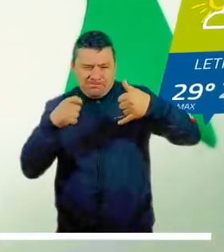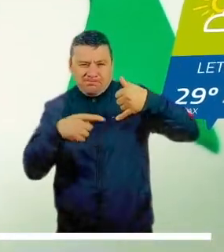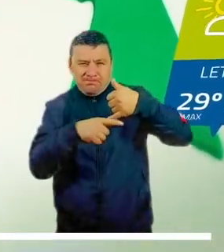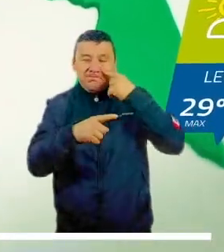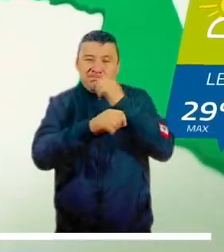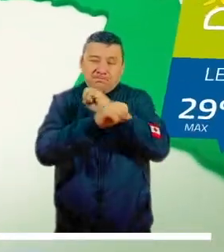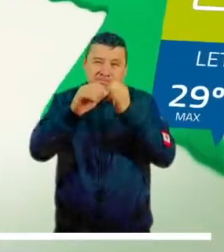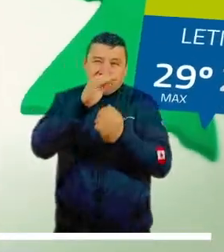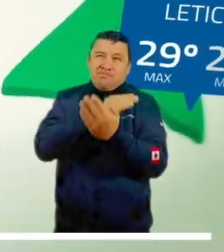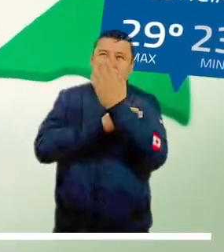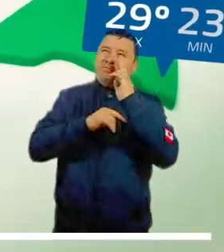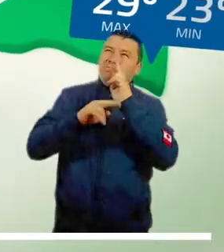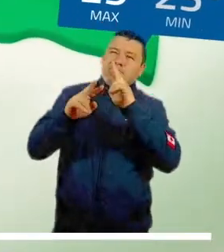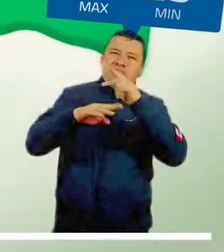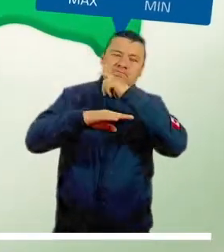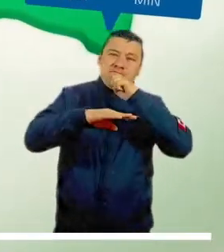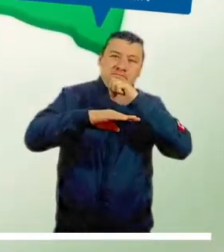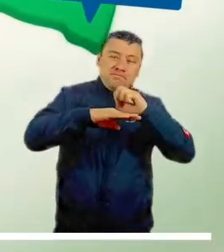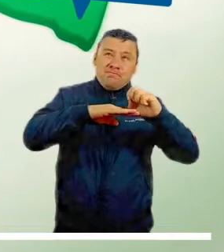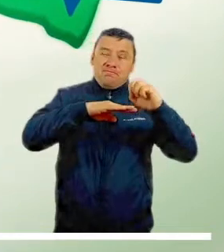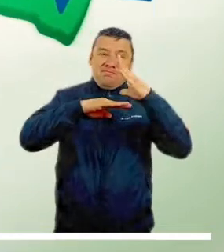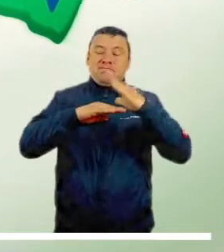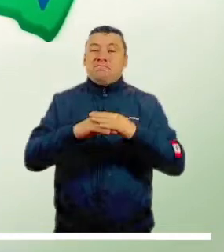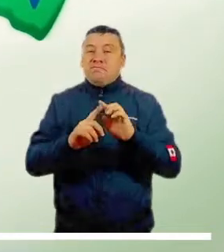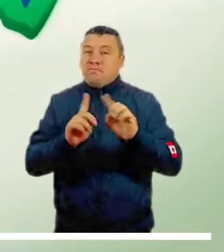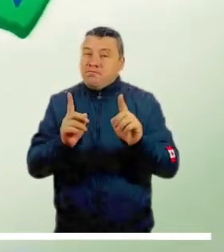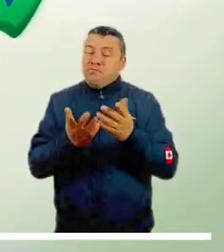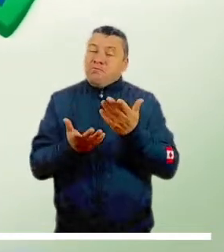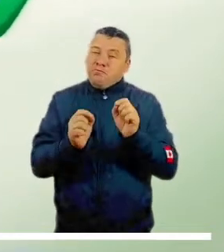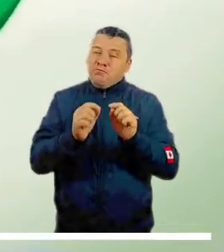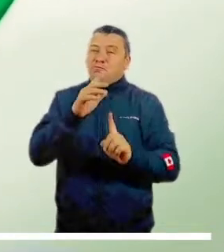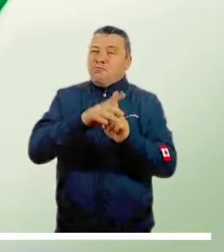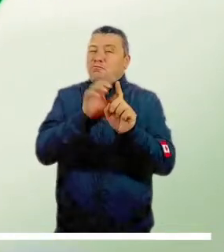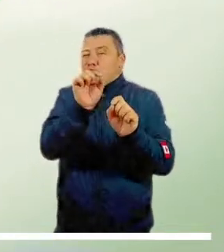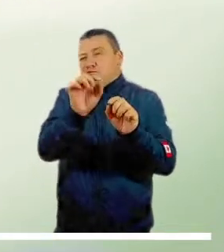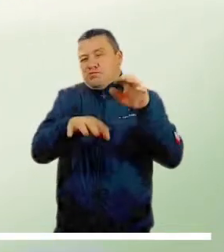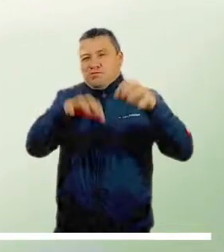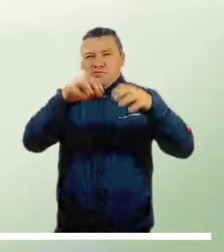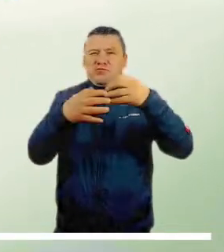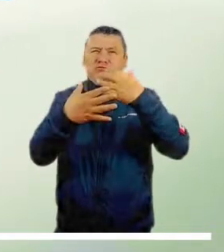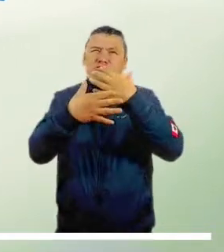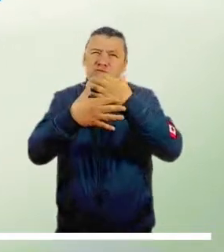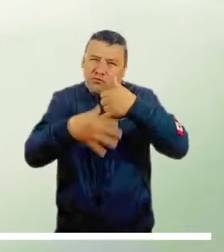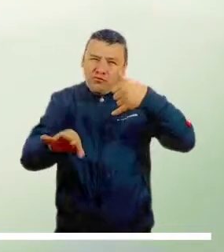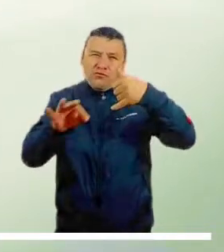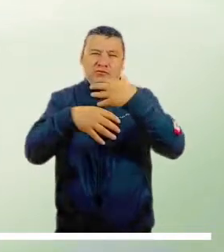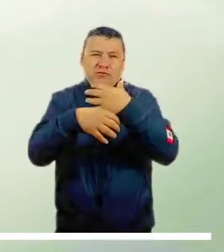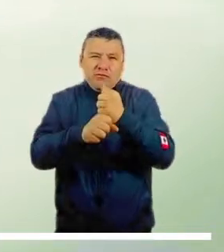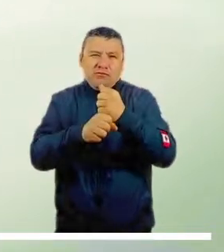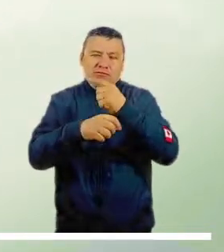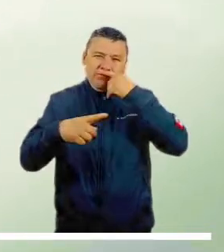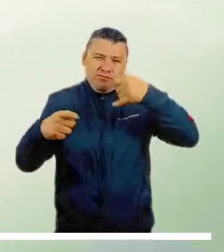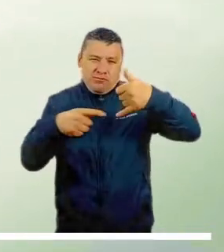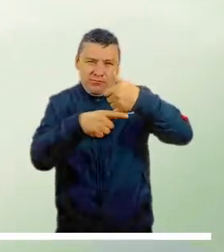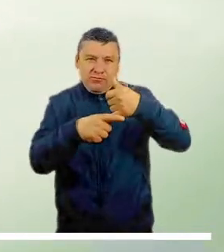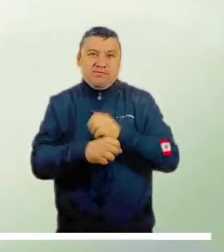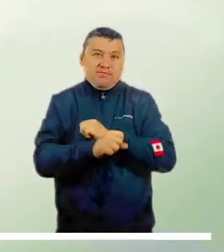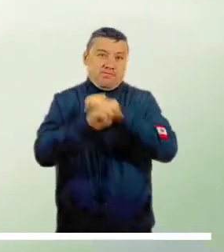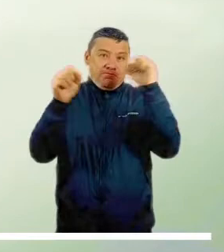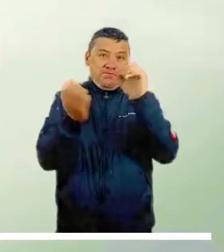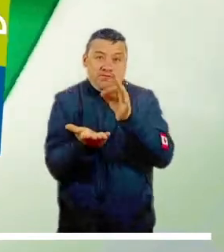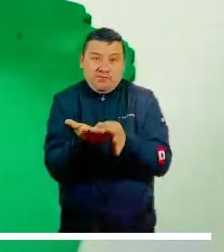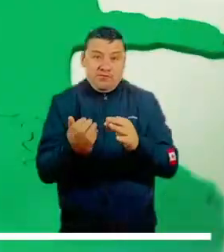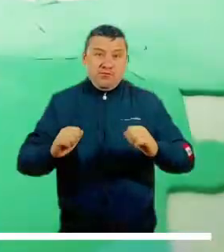Pasemos a la Amazonía, que amanece con un pronóstico de tiempo seco. Sin embargo, no se descartan algunas lluvias en Guainía, Baupés y